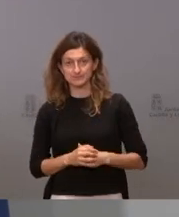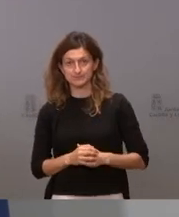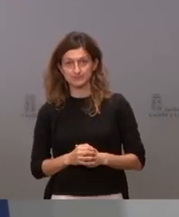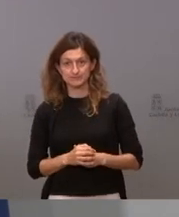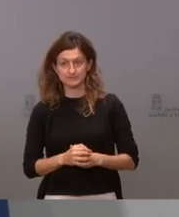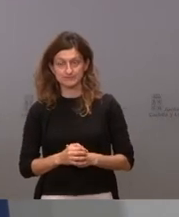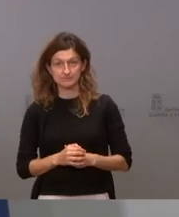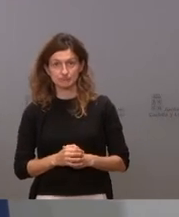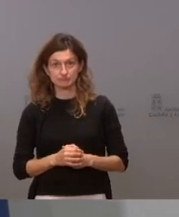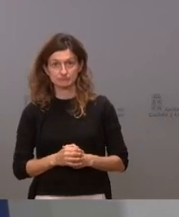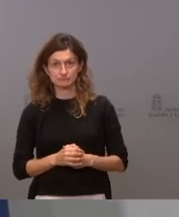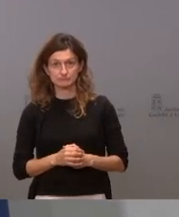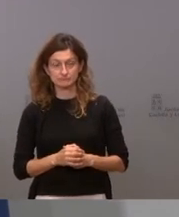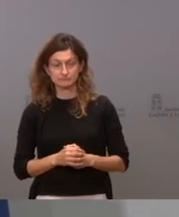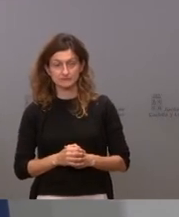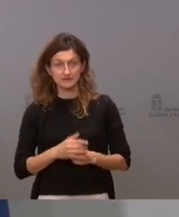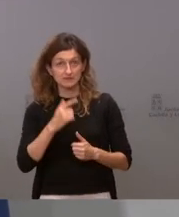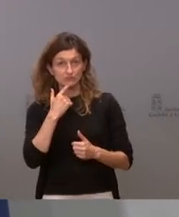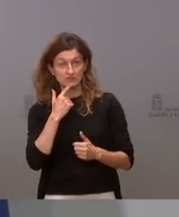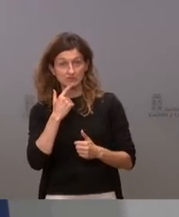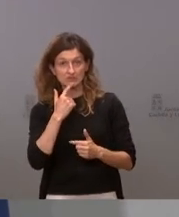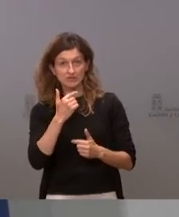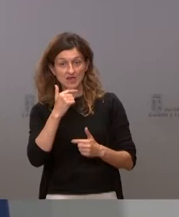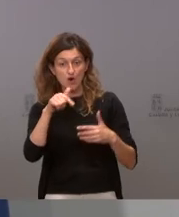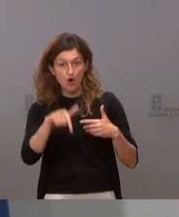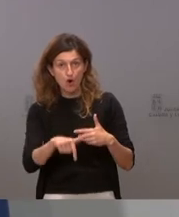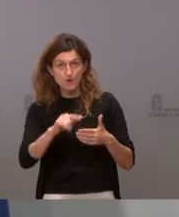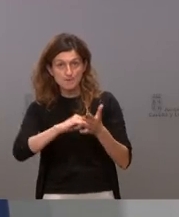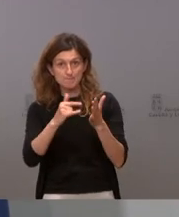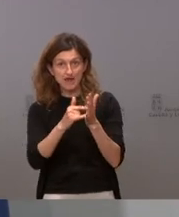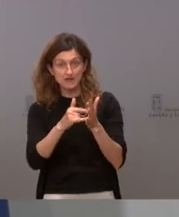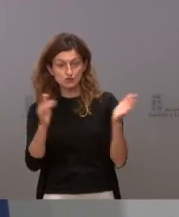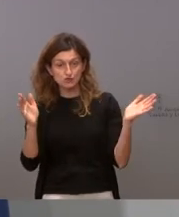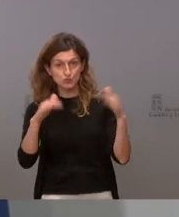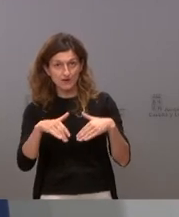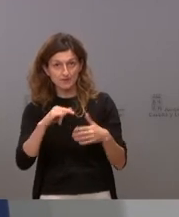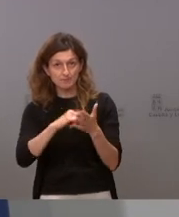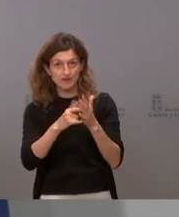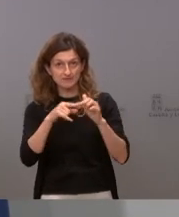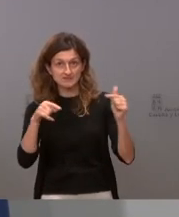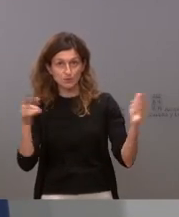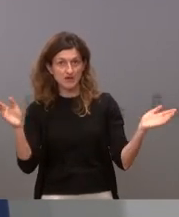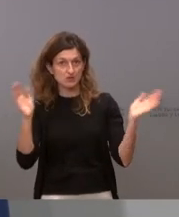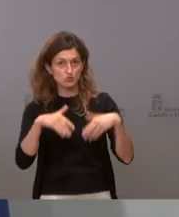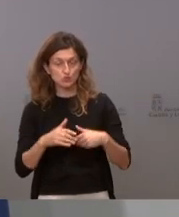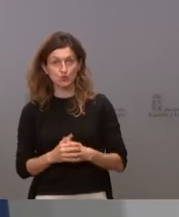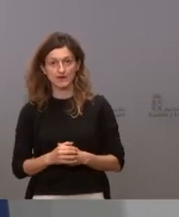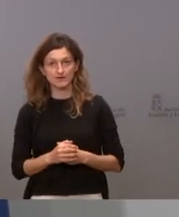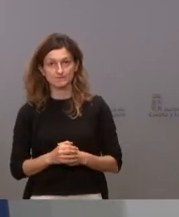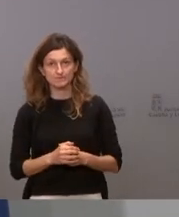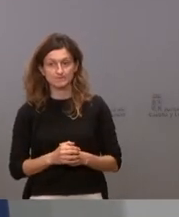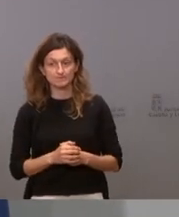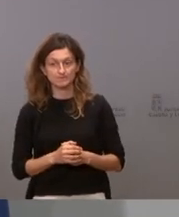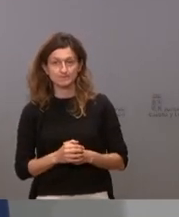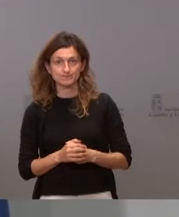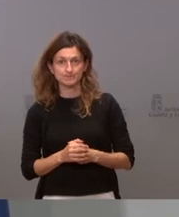por tanto no existe a día de hoy tal plan no hay un plan segovia y por tanto no hay nada a lo que atender en